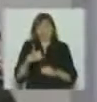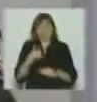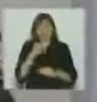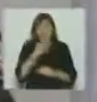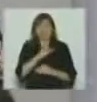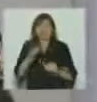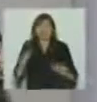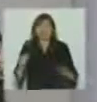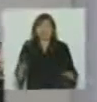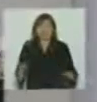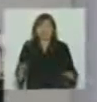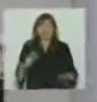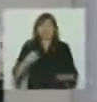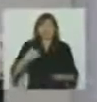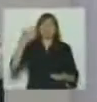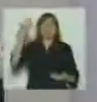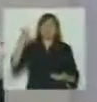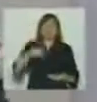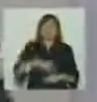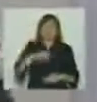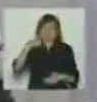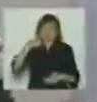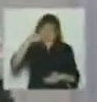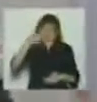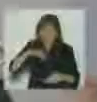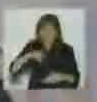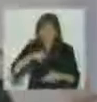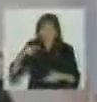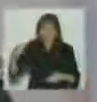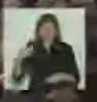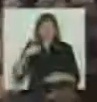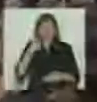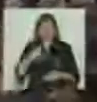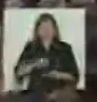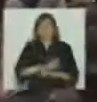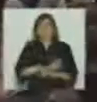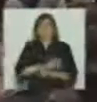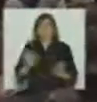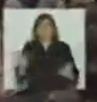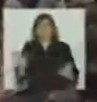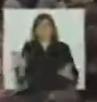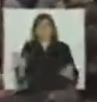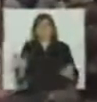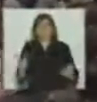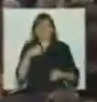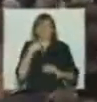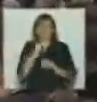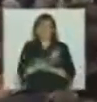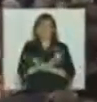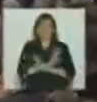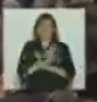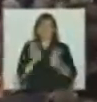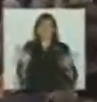fin de semana dije basta porque mañana me voy mañana mañana